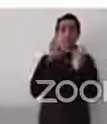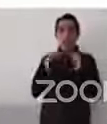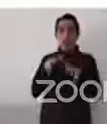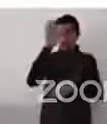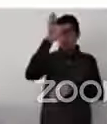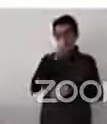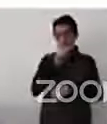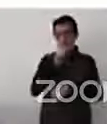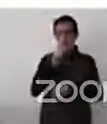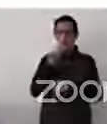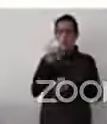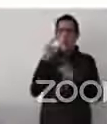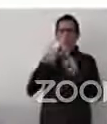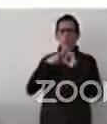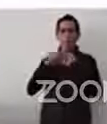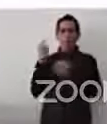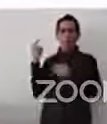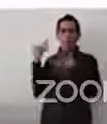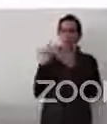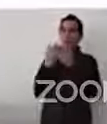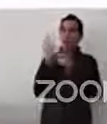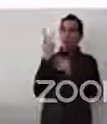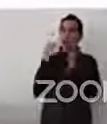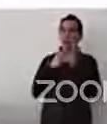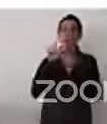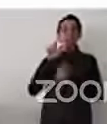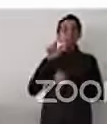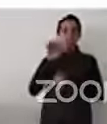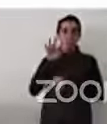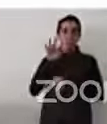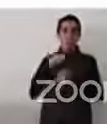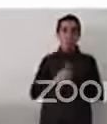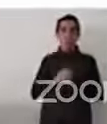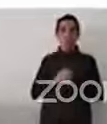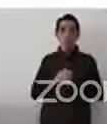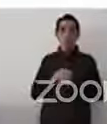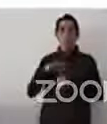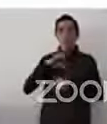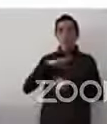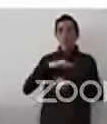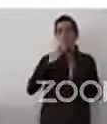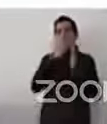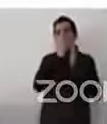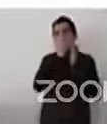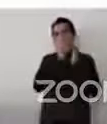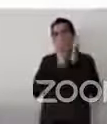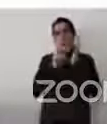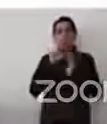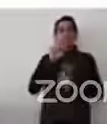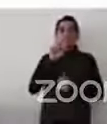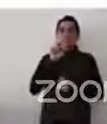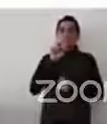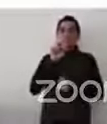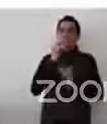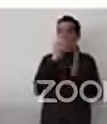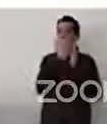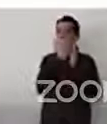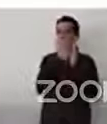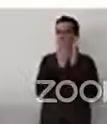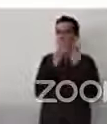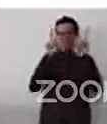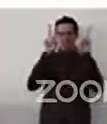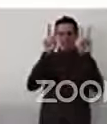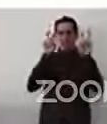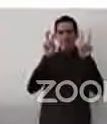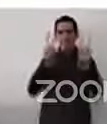son 30 motivos prohibidos de discriminación, que van desde obviamente los temas que tienen que ver con